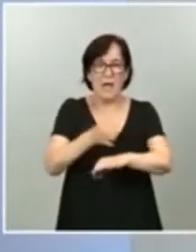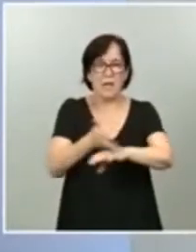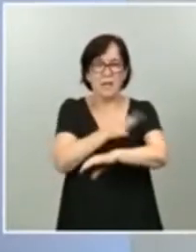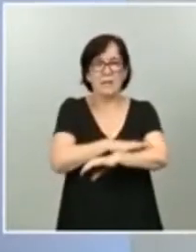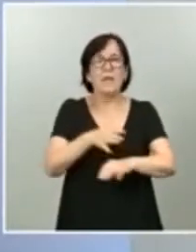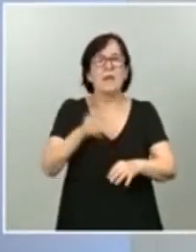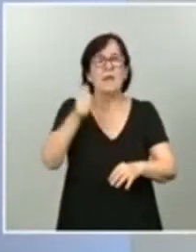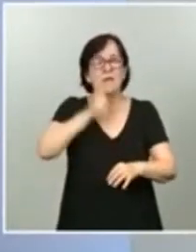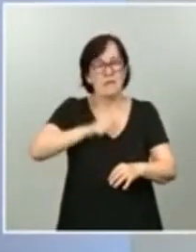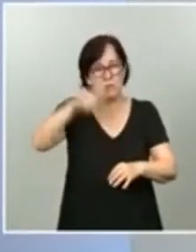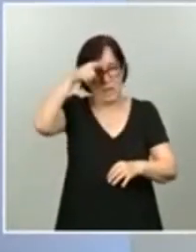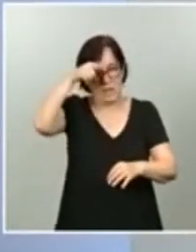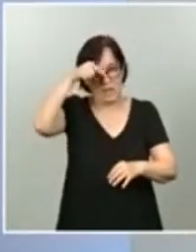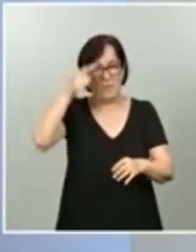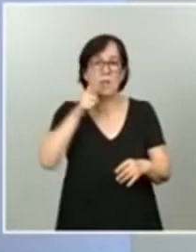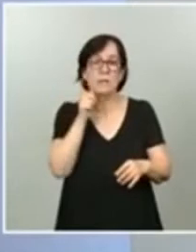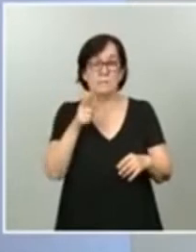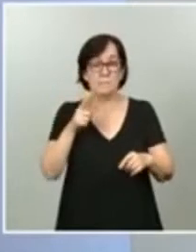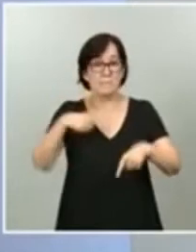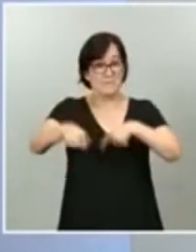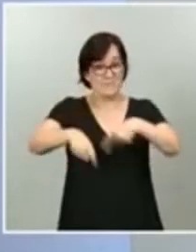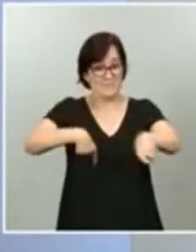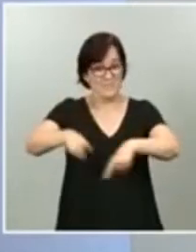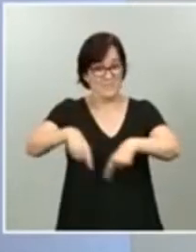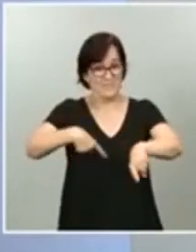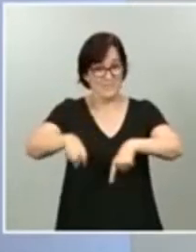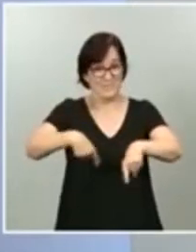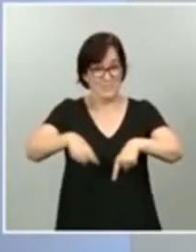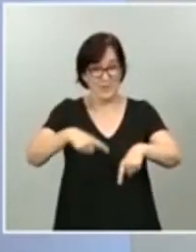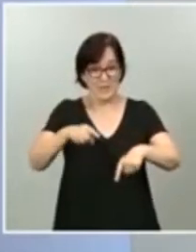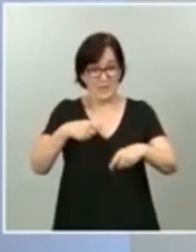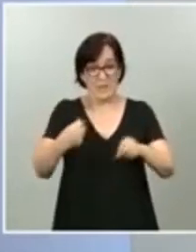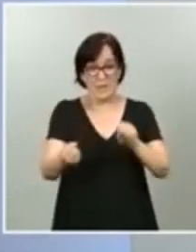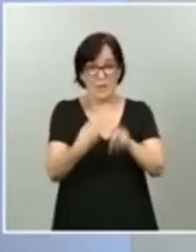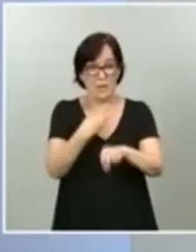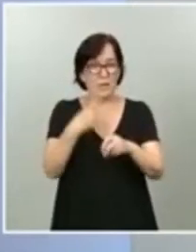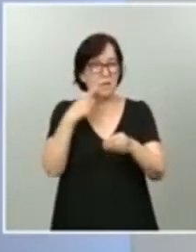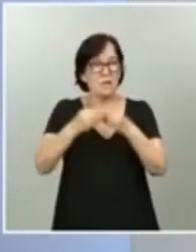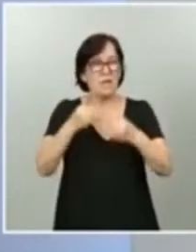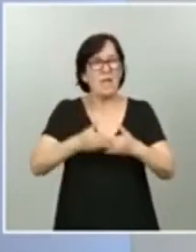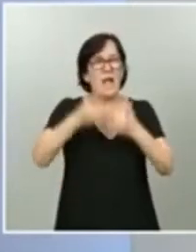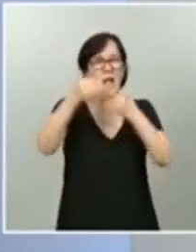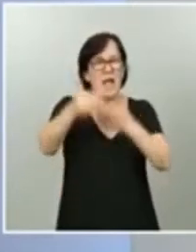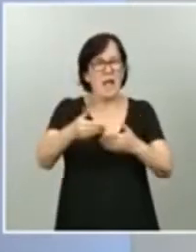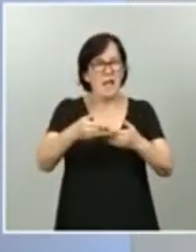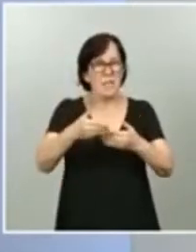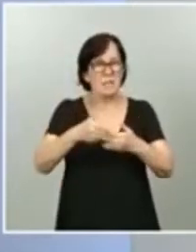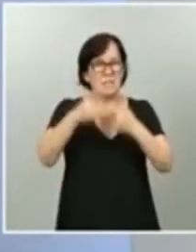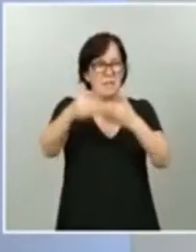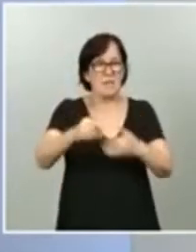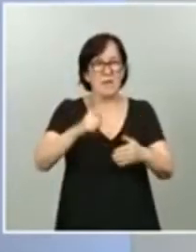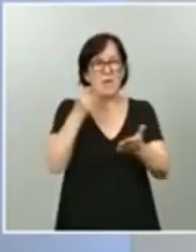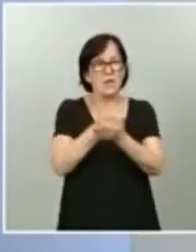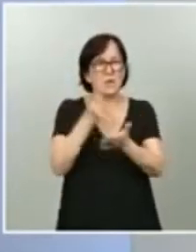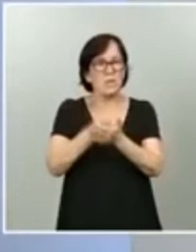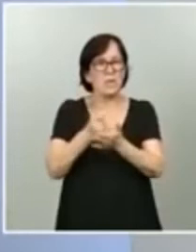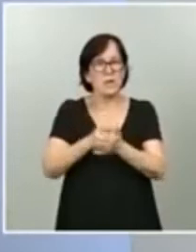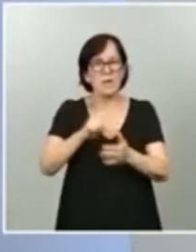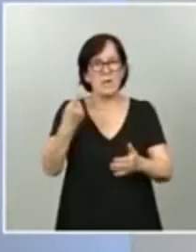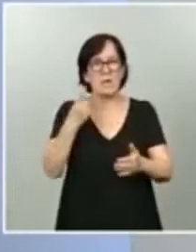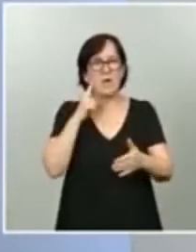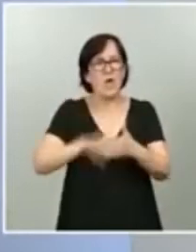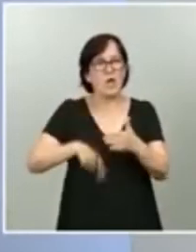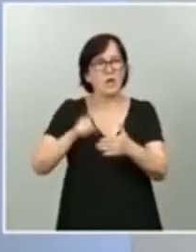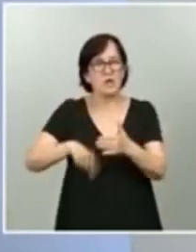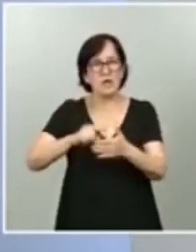transporte por carretera, regulamos los aplazamientos de los pagos del principal de las cuotas de los contratos